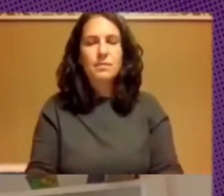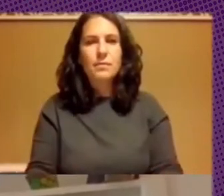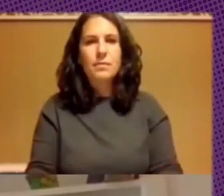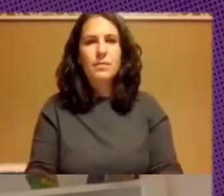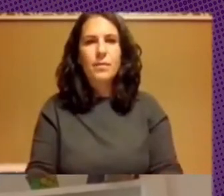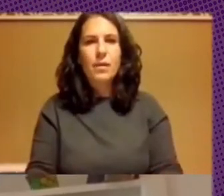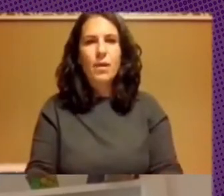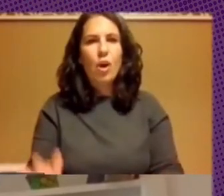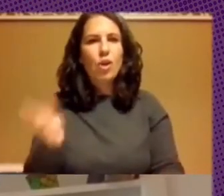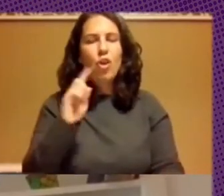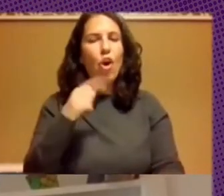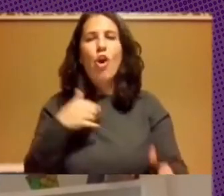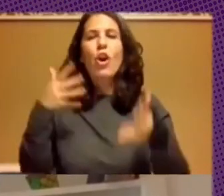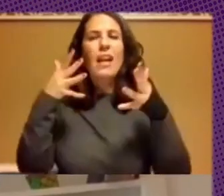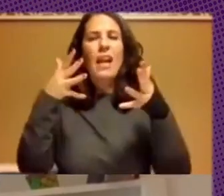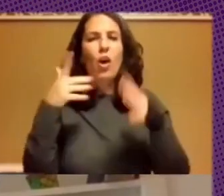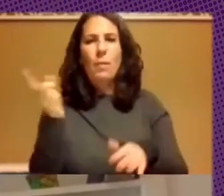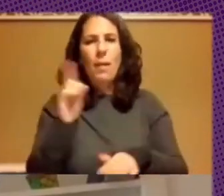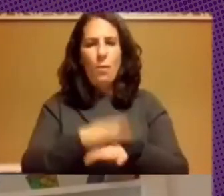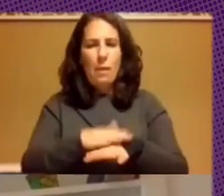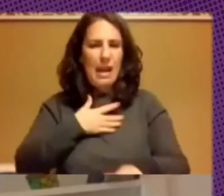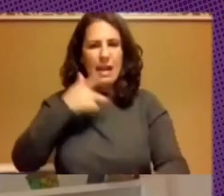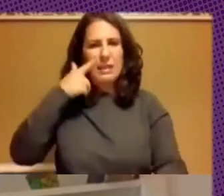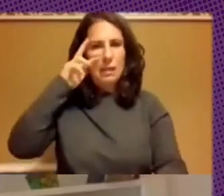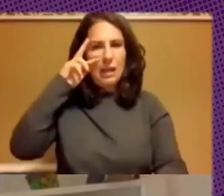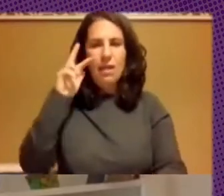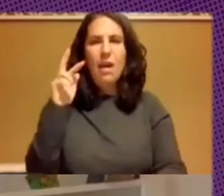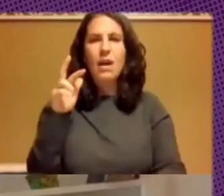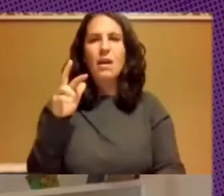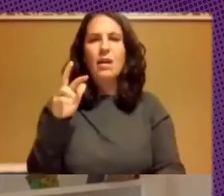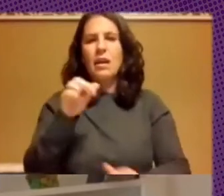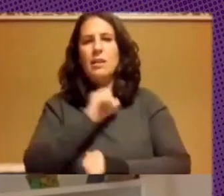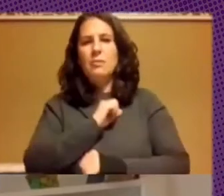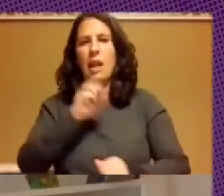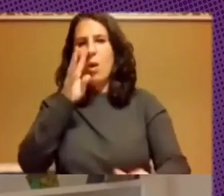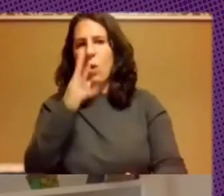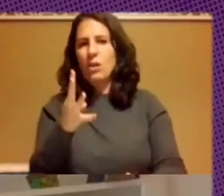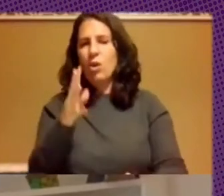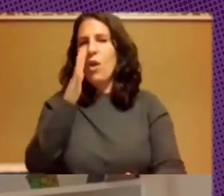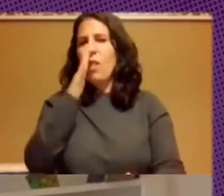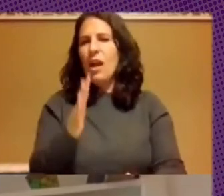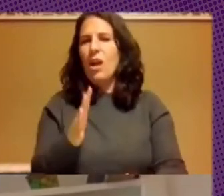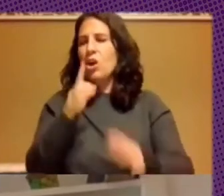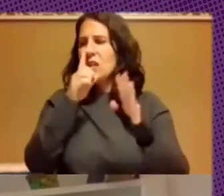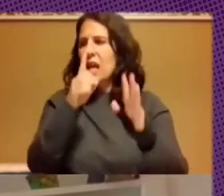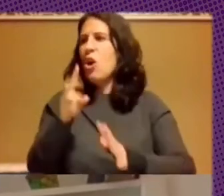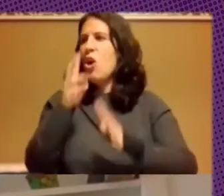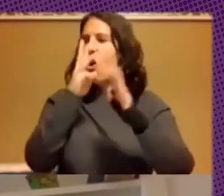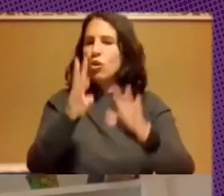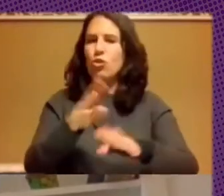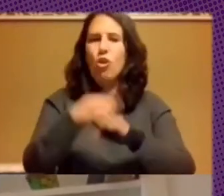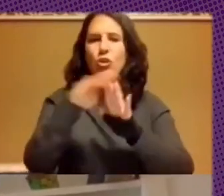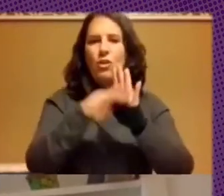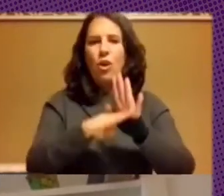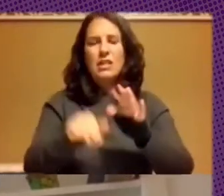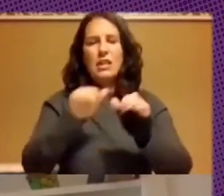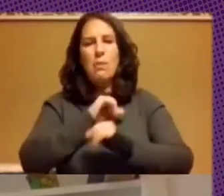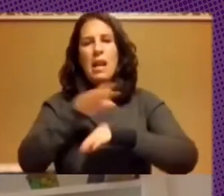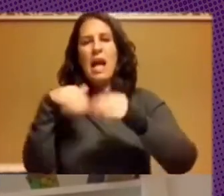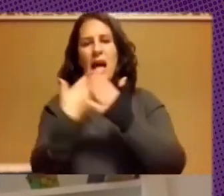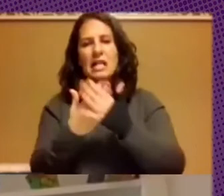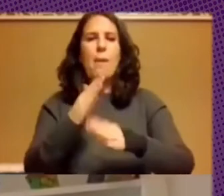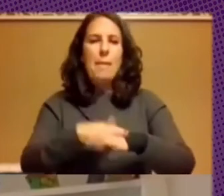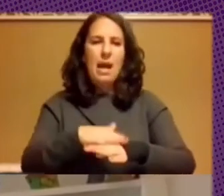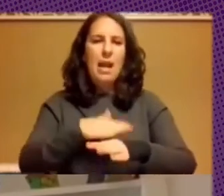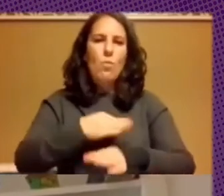no recomendaría para nuestra experiencia haber esperado 4, 5, 6, 8 años o tener las condiciones para poder ir hacia un